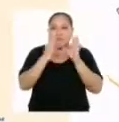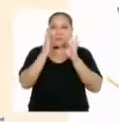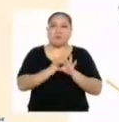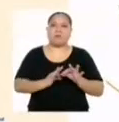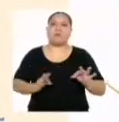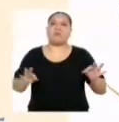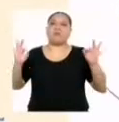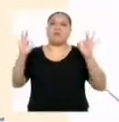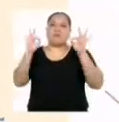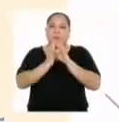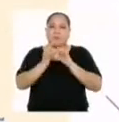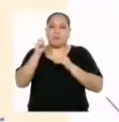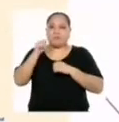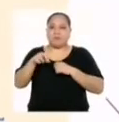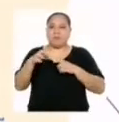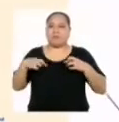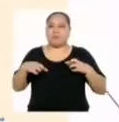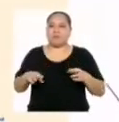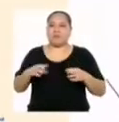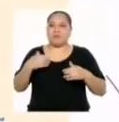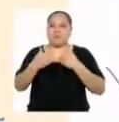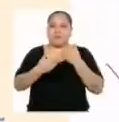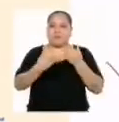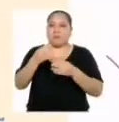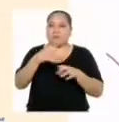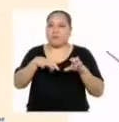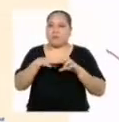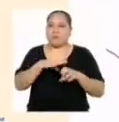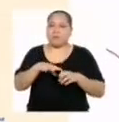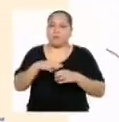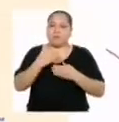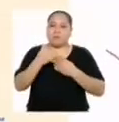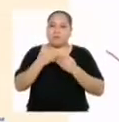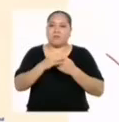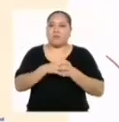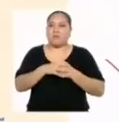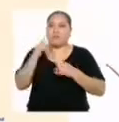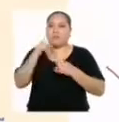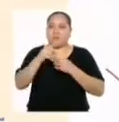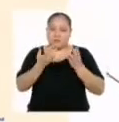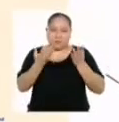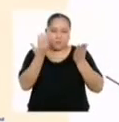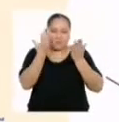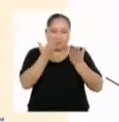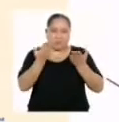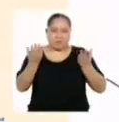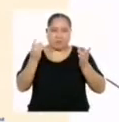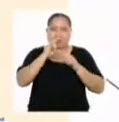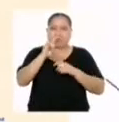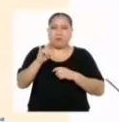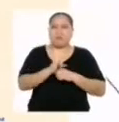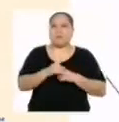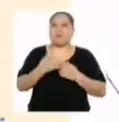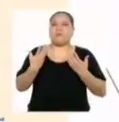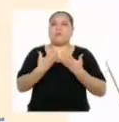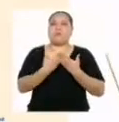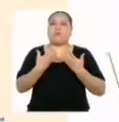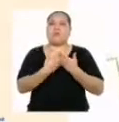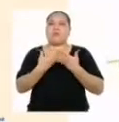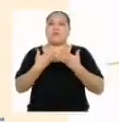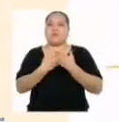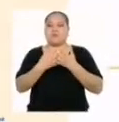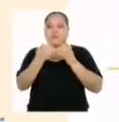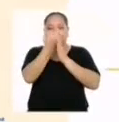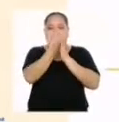es muy importante ya que nos permite revisar los procedimientos, las estrategias usadas, los datos, las relaciones entre los